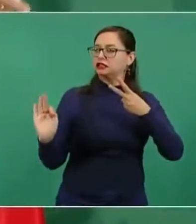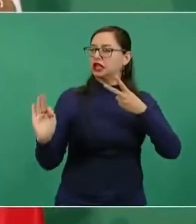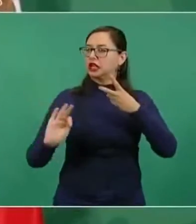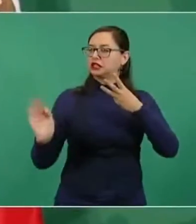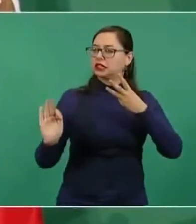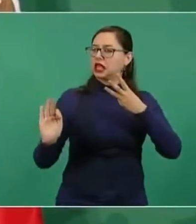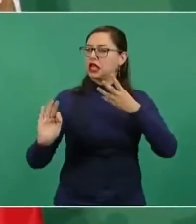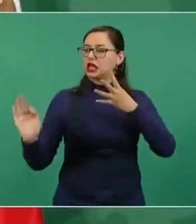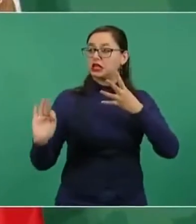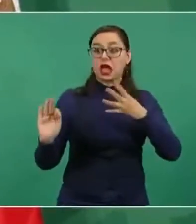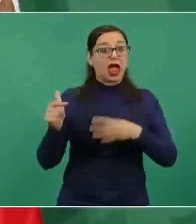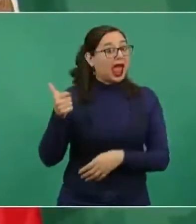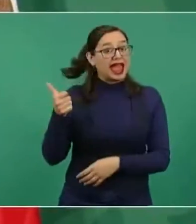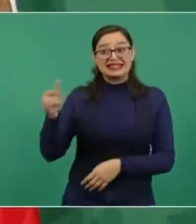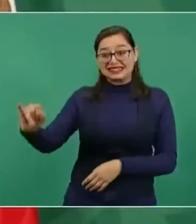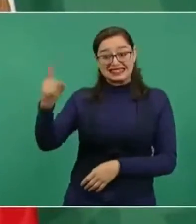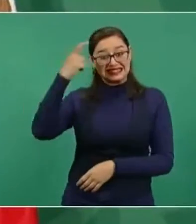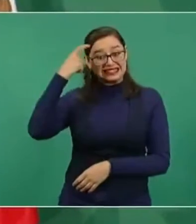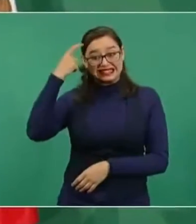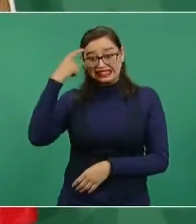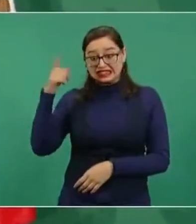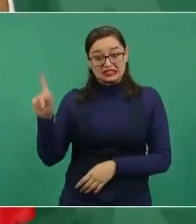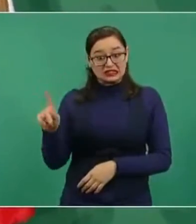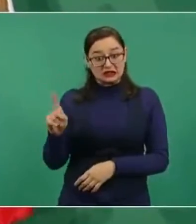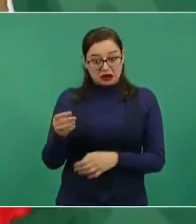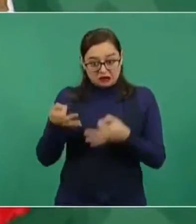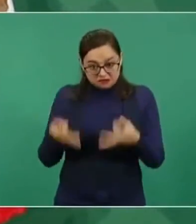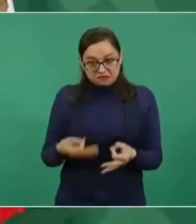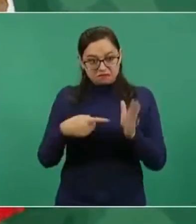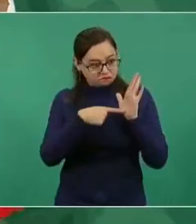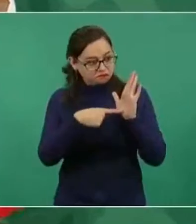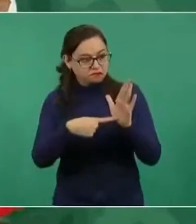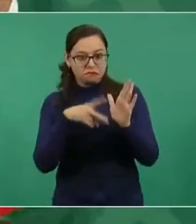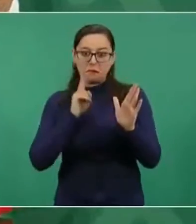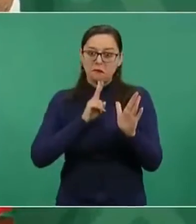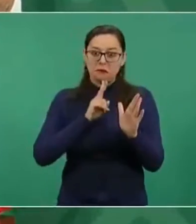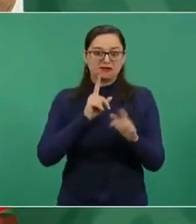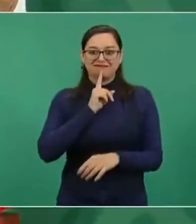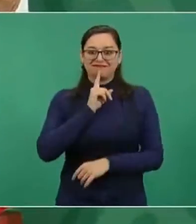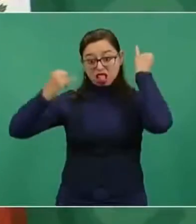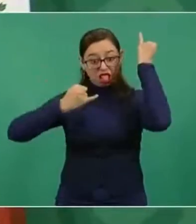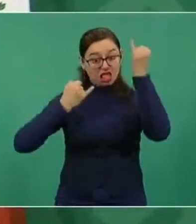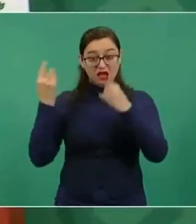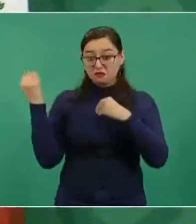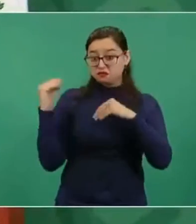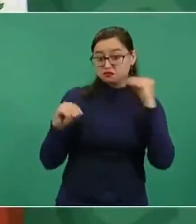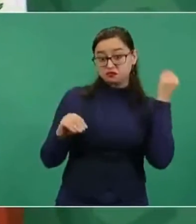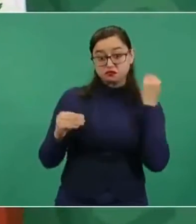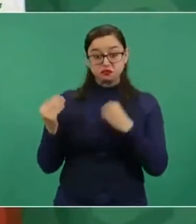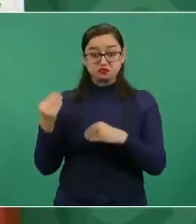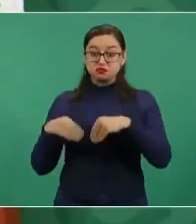porque es un periódico de conjeturas, nada más, de mala fe, de que